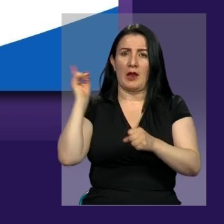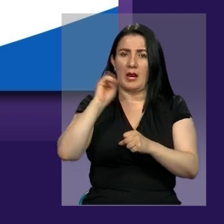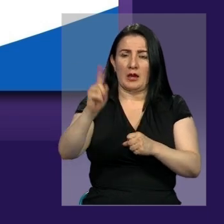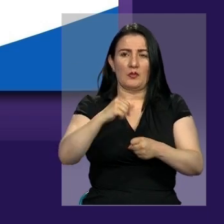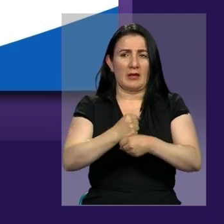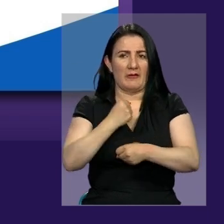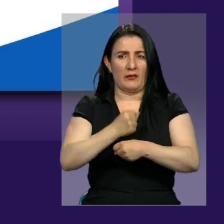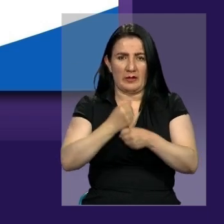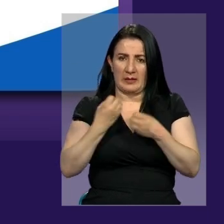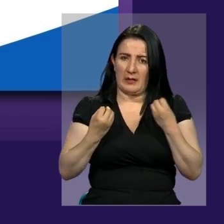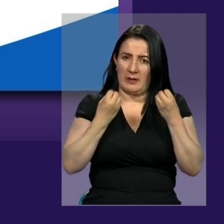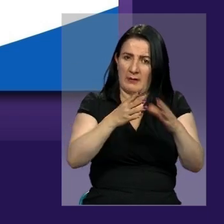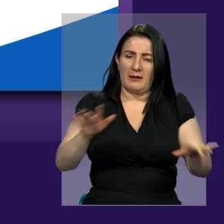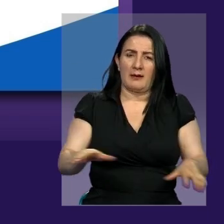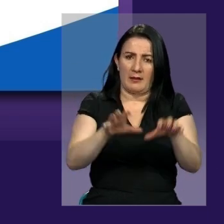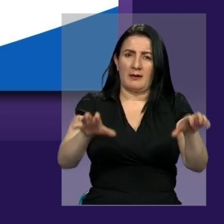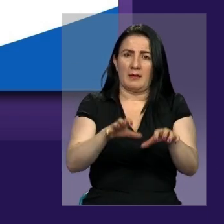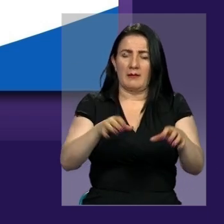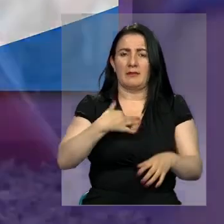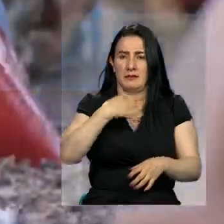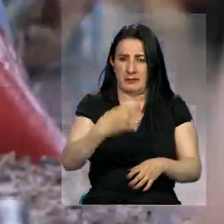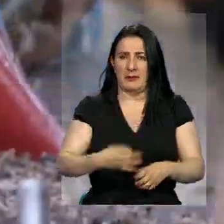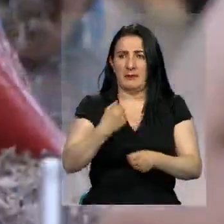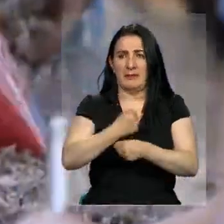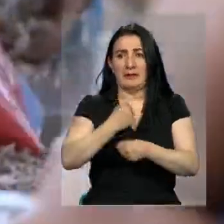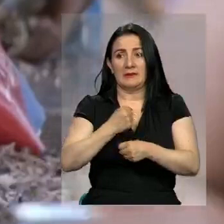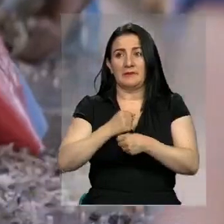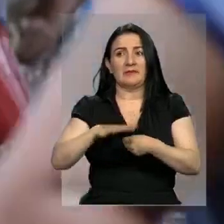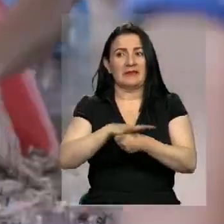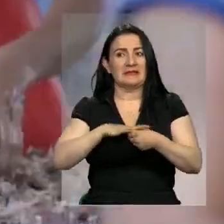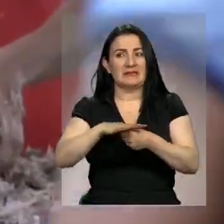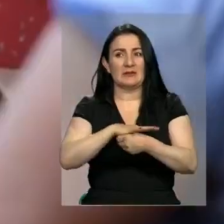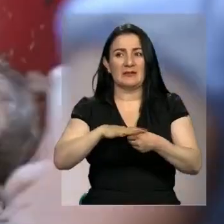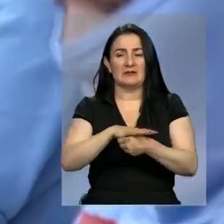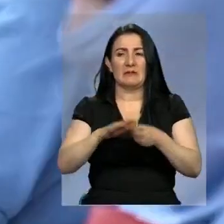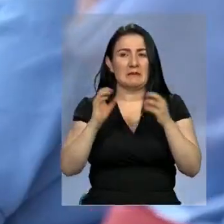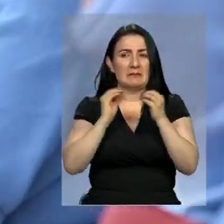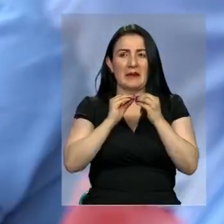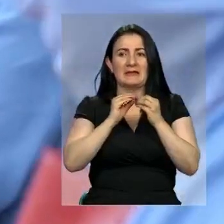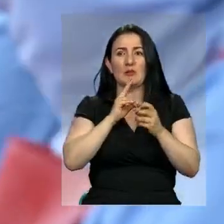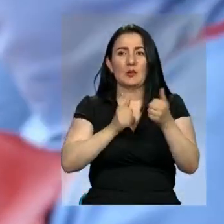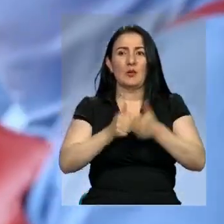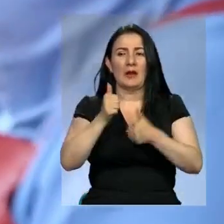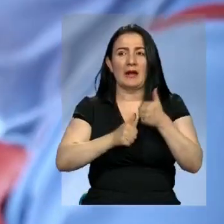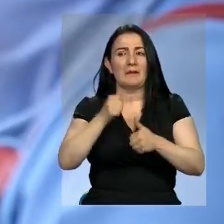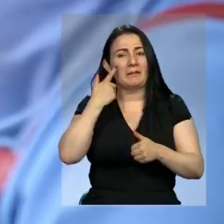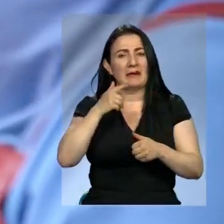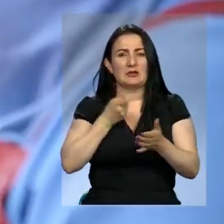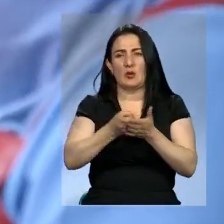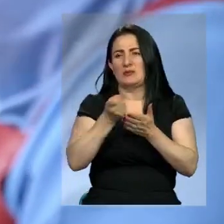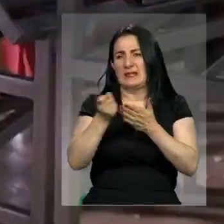de aporte al país y de generación digna de empleo. La situación que más indignación ha generado está relacionada con el posible